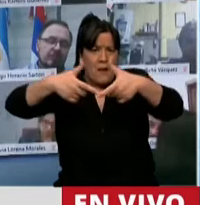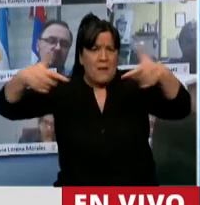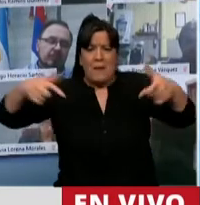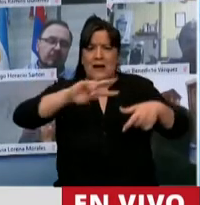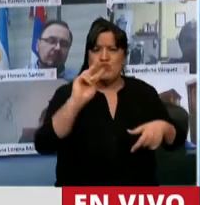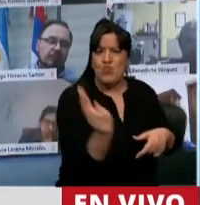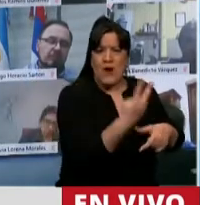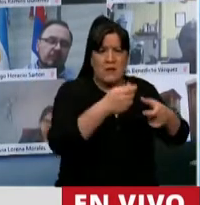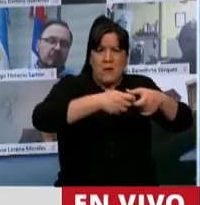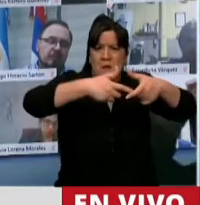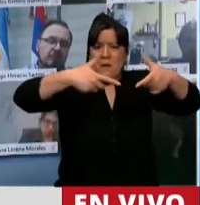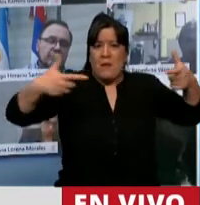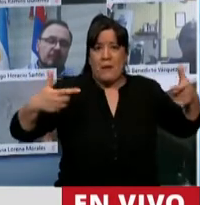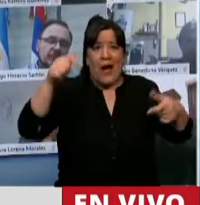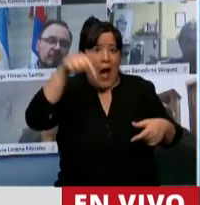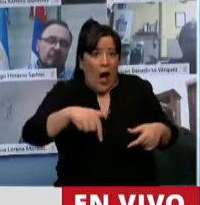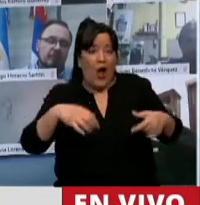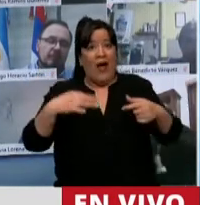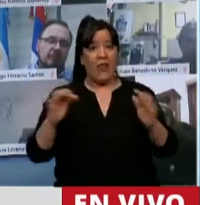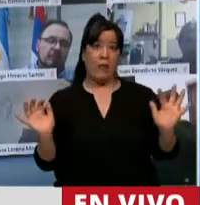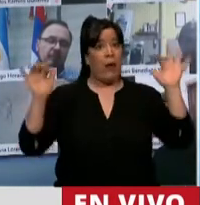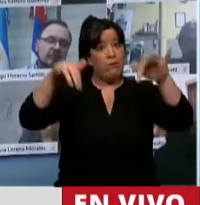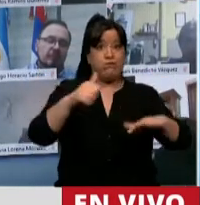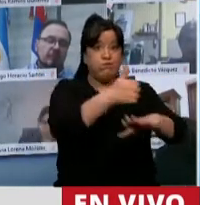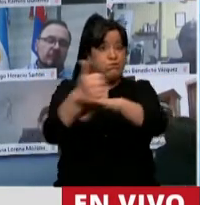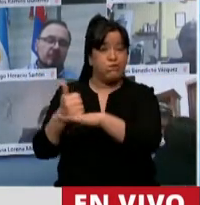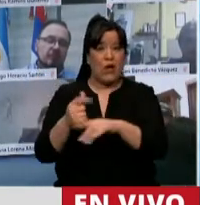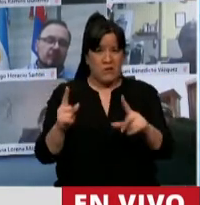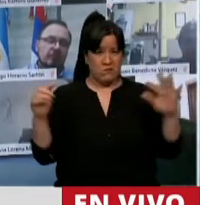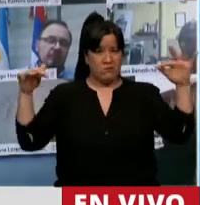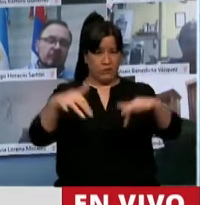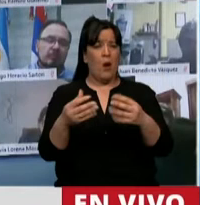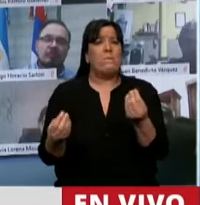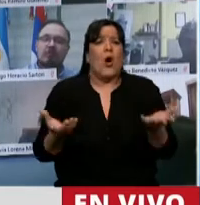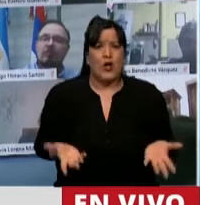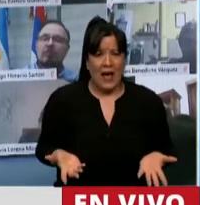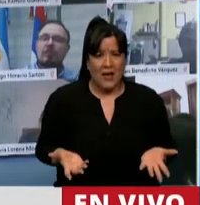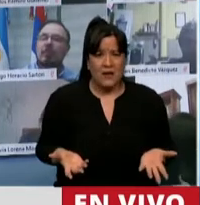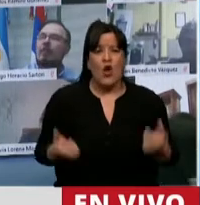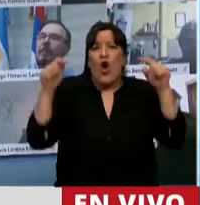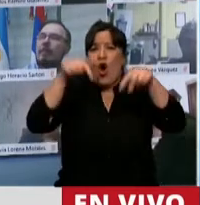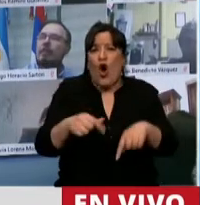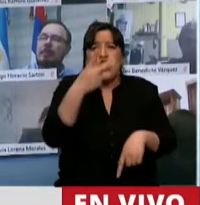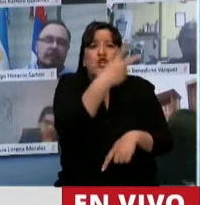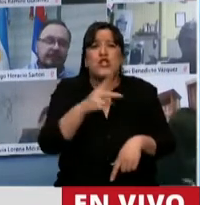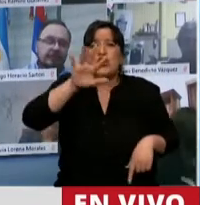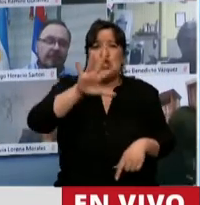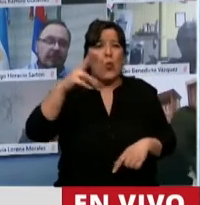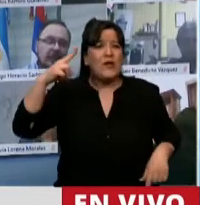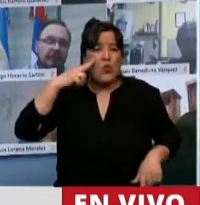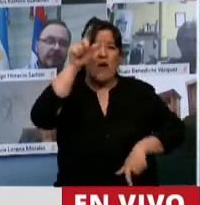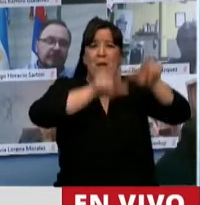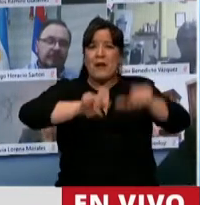muertes en la Argentina, tenemos que reunirnos todos los diputados y las diputadas en un recinto? Hoy hubo 259